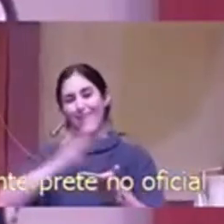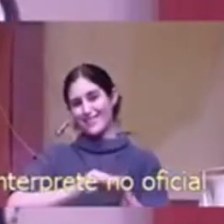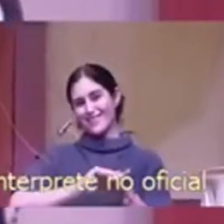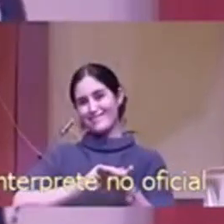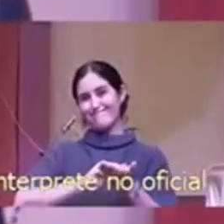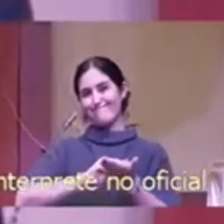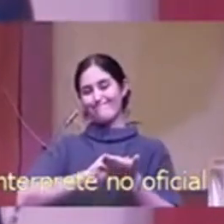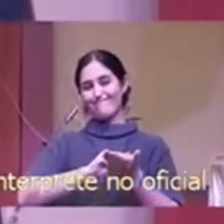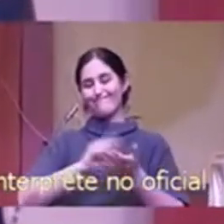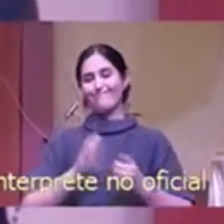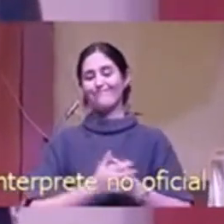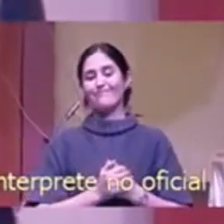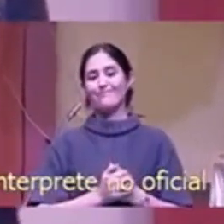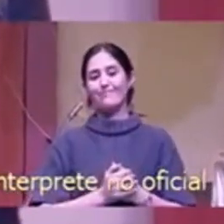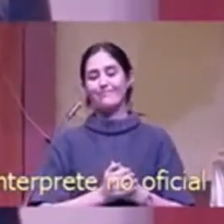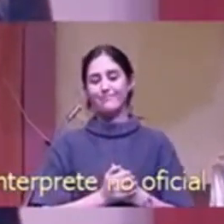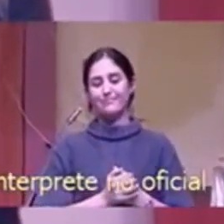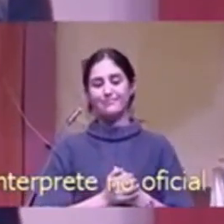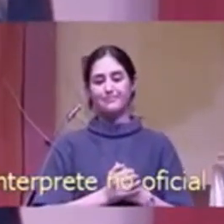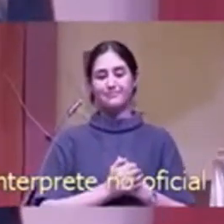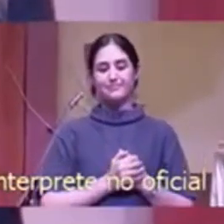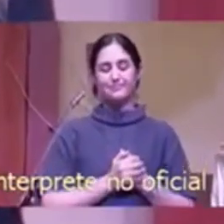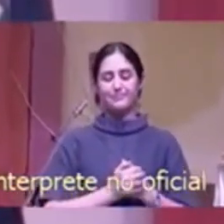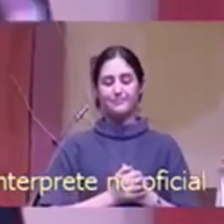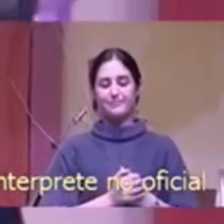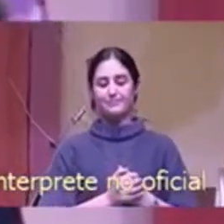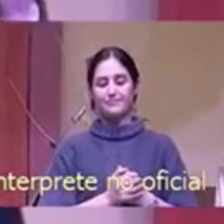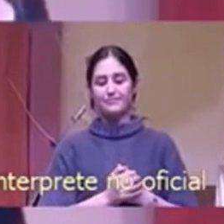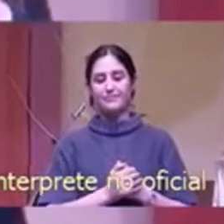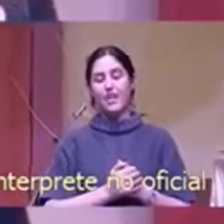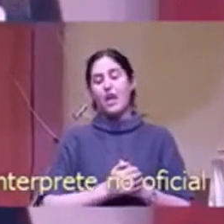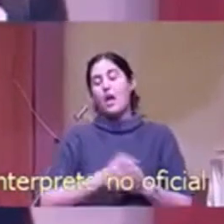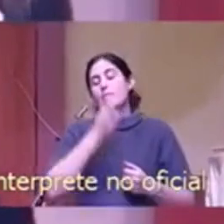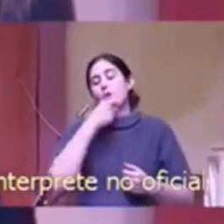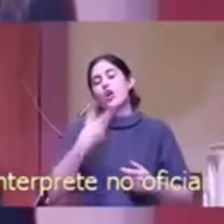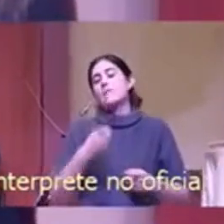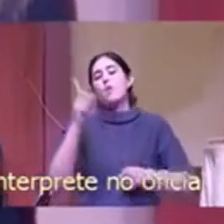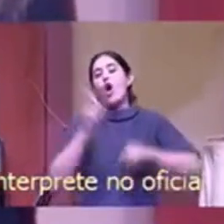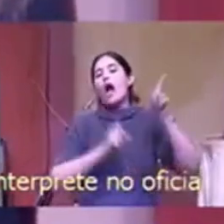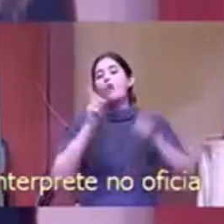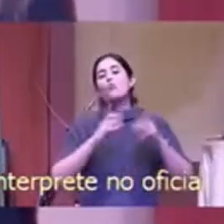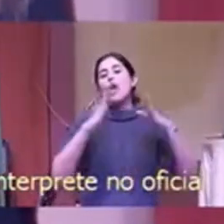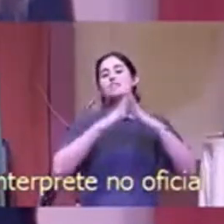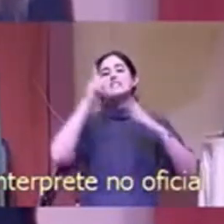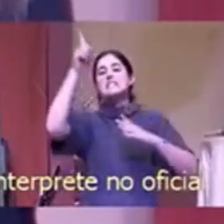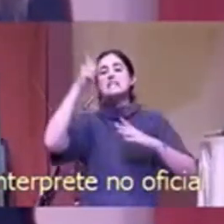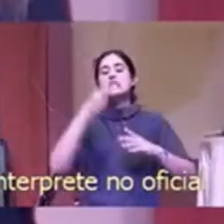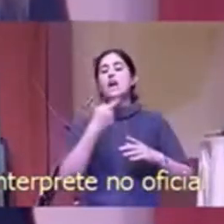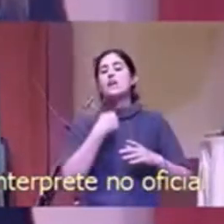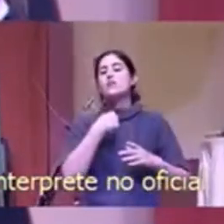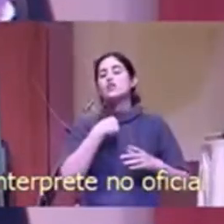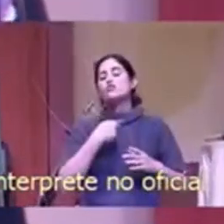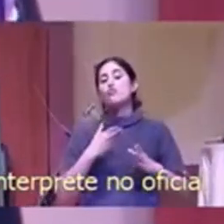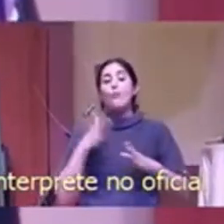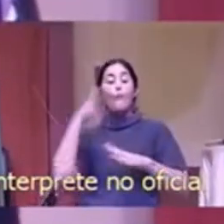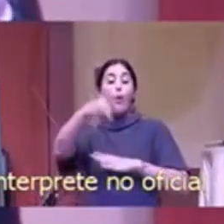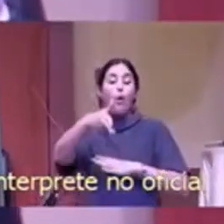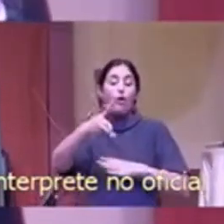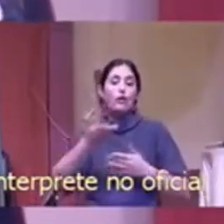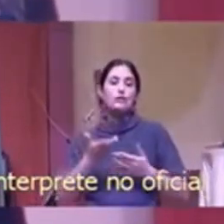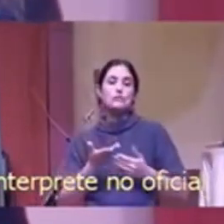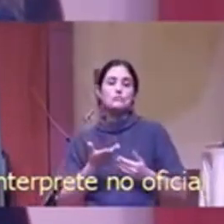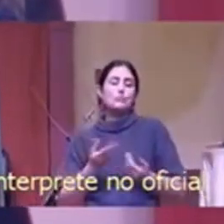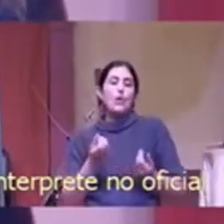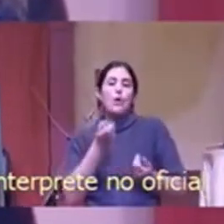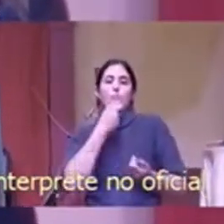iglesias que visito mis hermanos y hermanas muchas veces